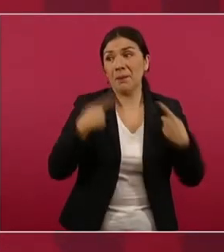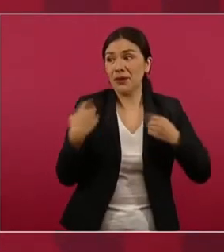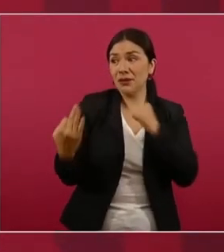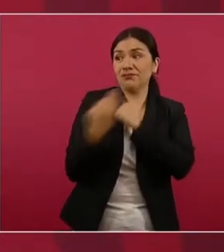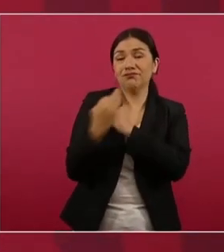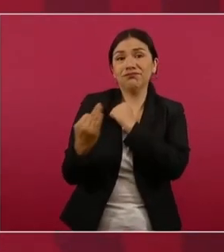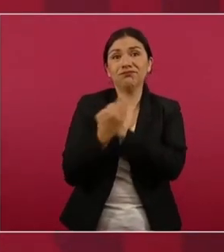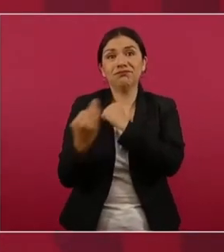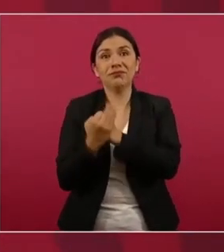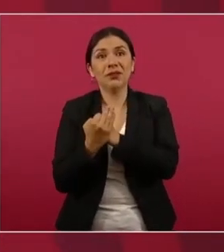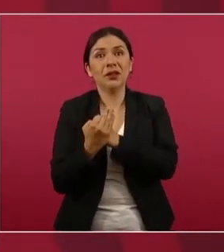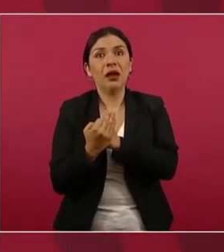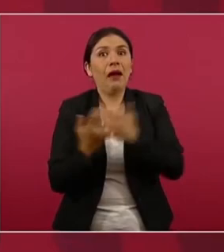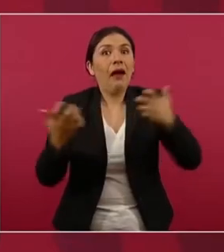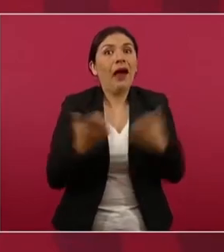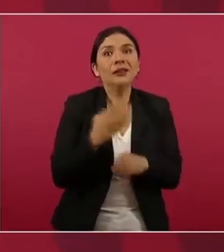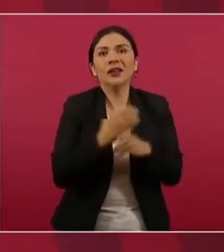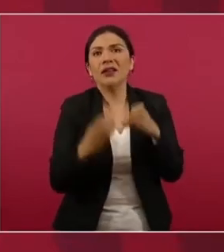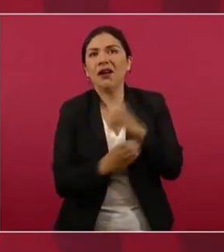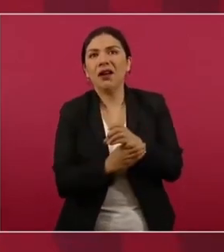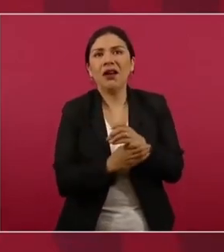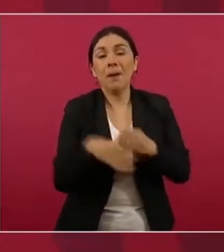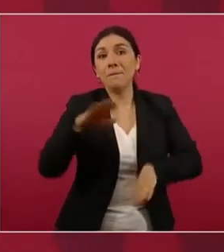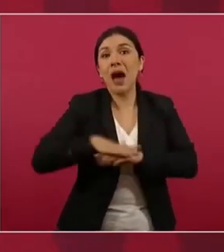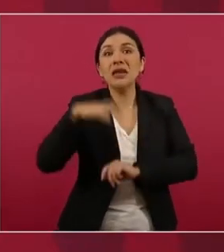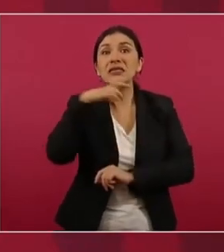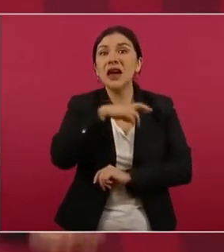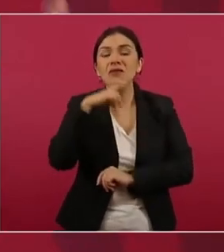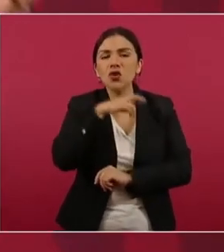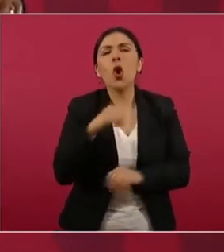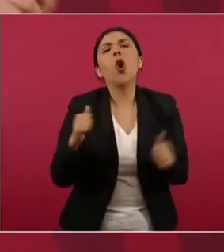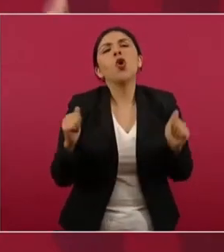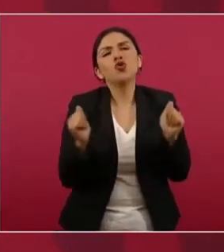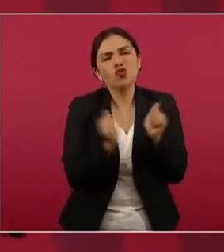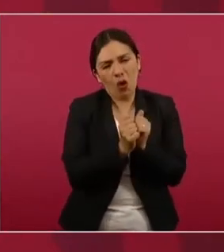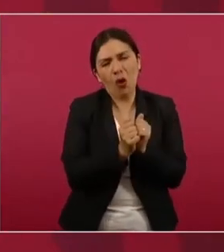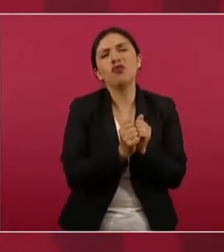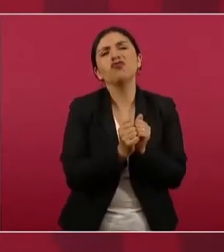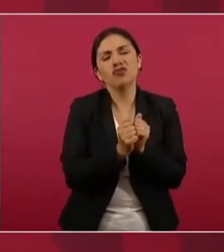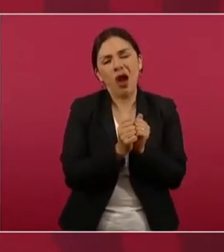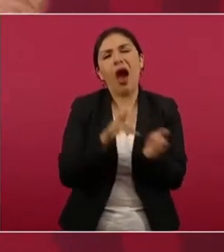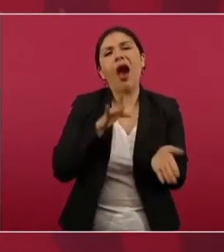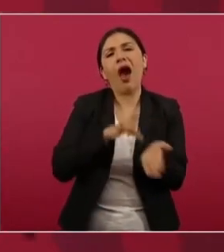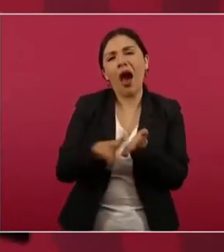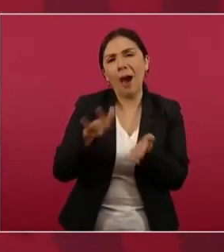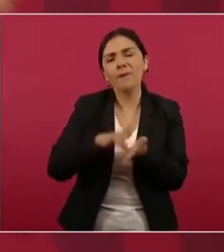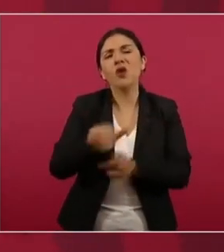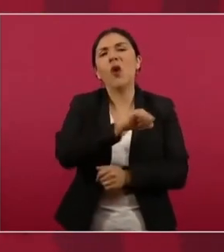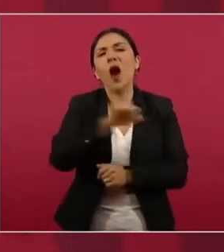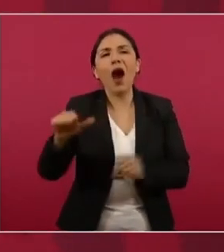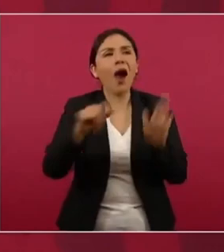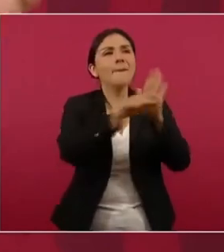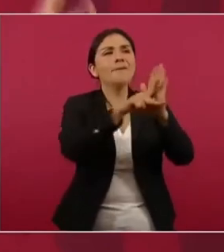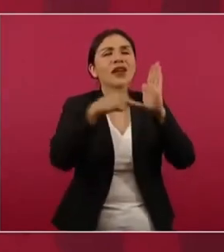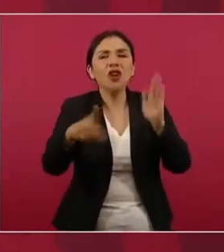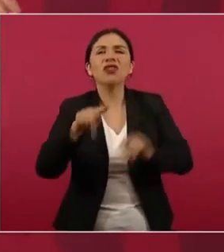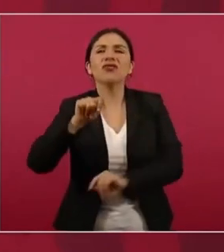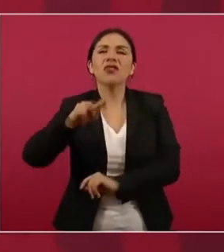desde luego con el apoyo de los medios. Toda una campaña,